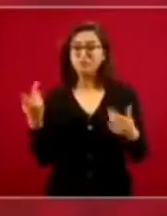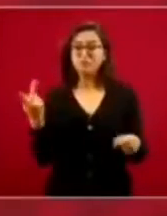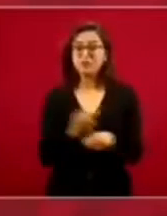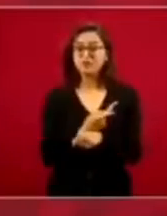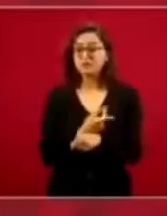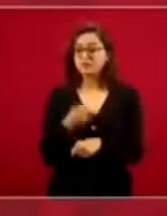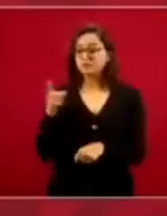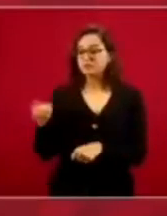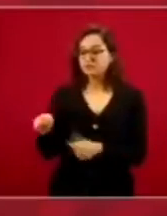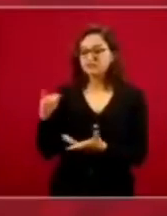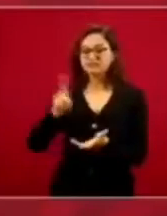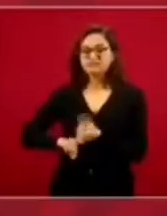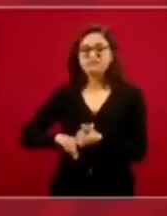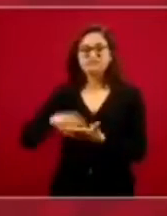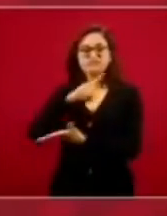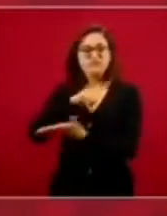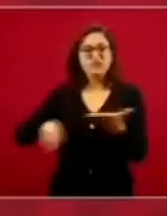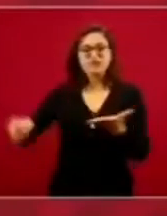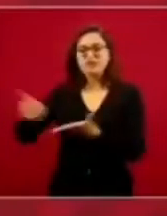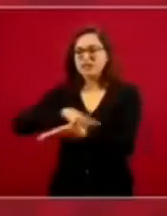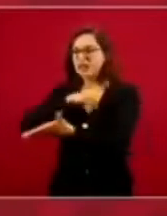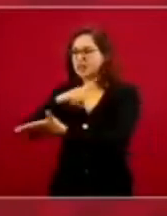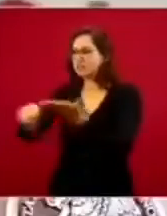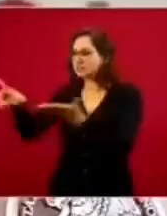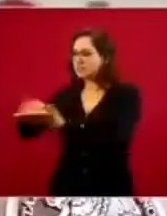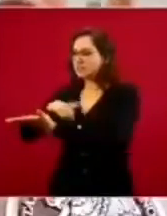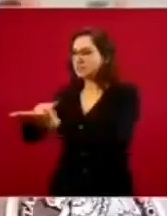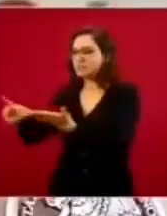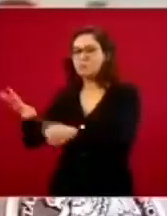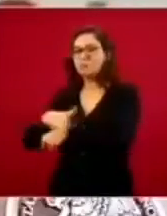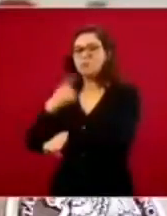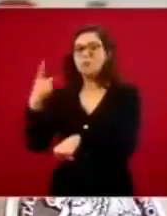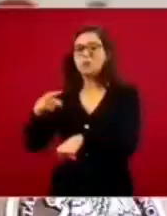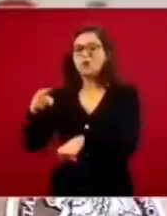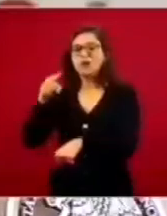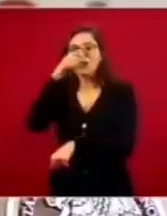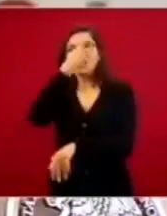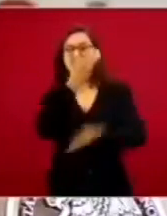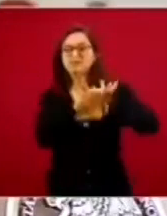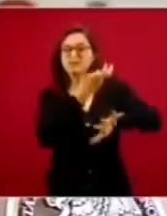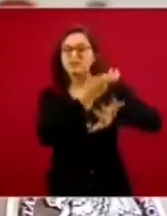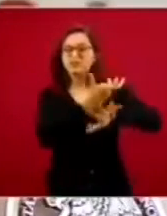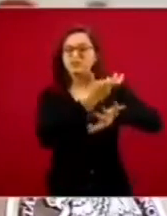se creaban en Estados Unidos para atacarnos.